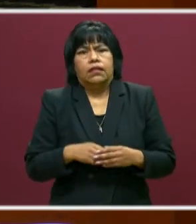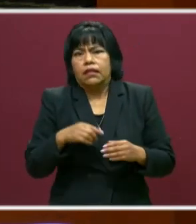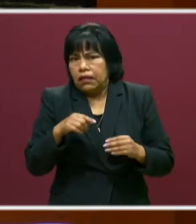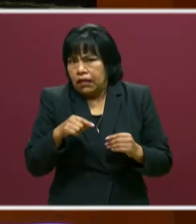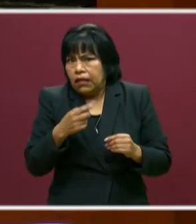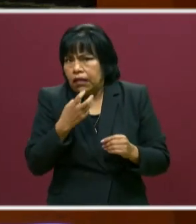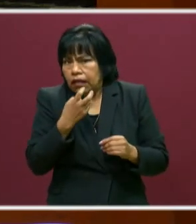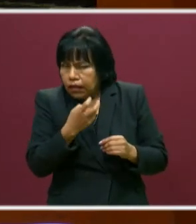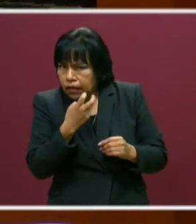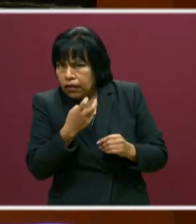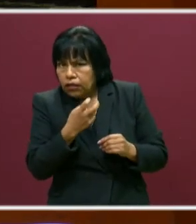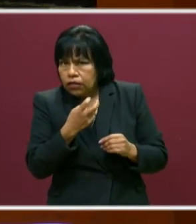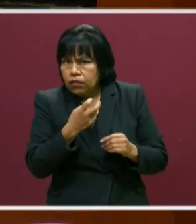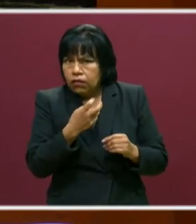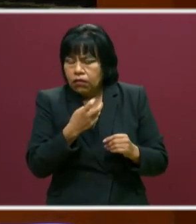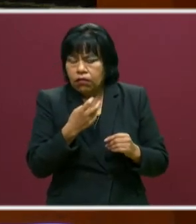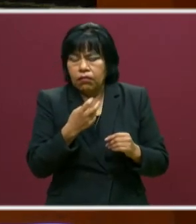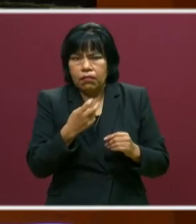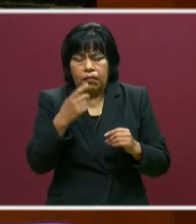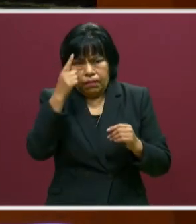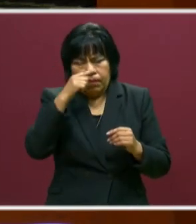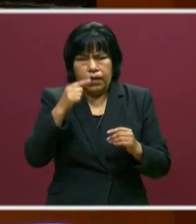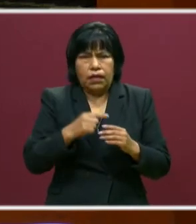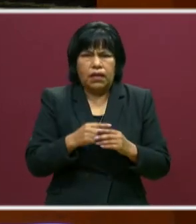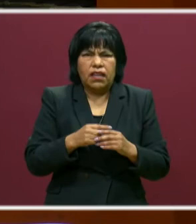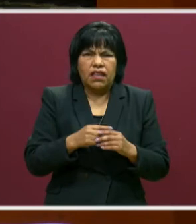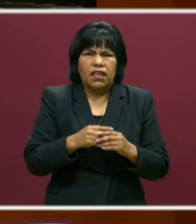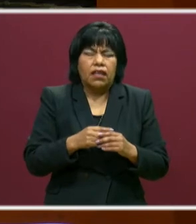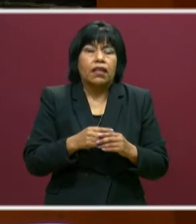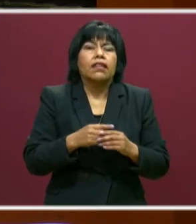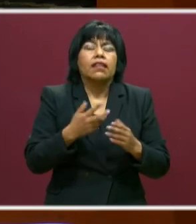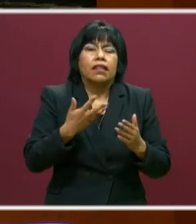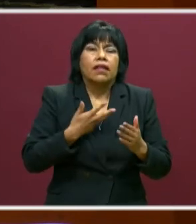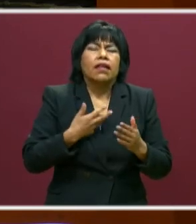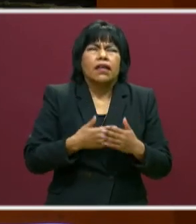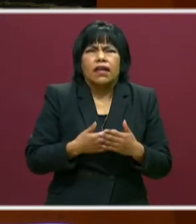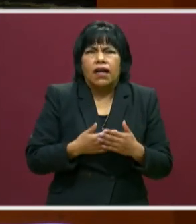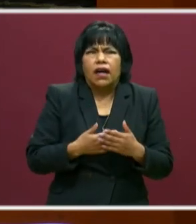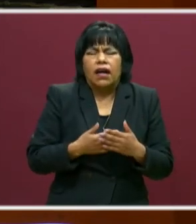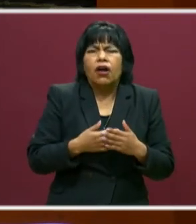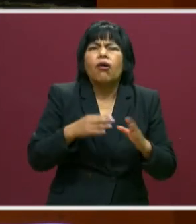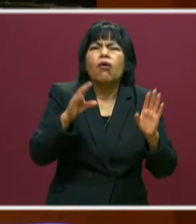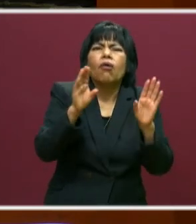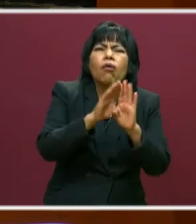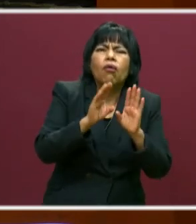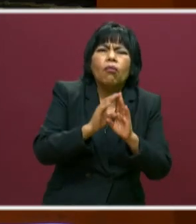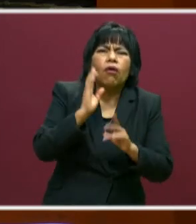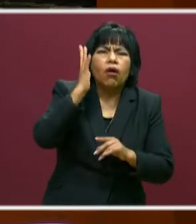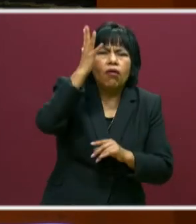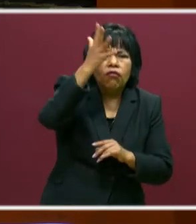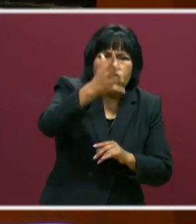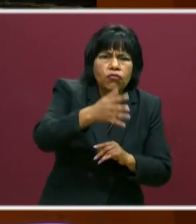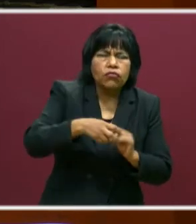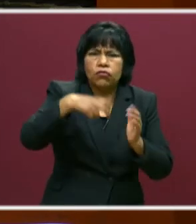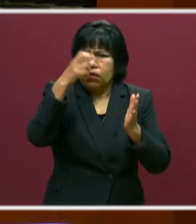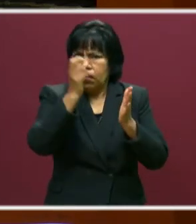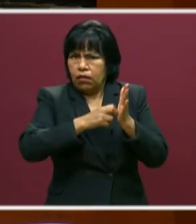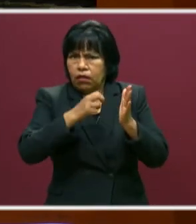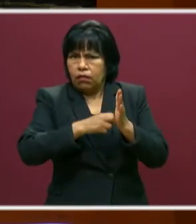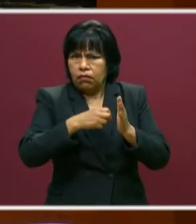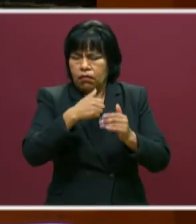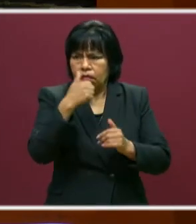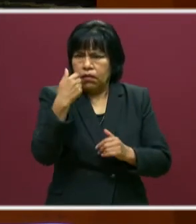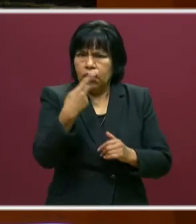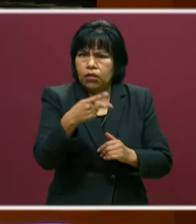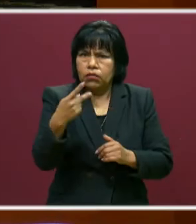va a fructificar en que tengan herramientas para que ellos puedan adaptar con sus